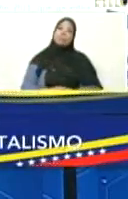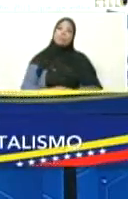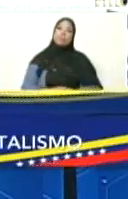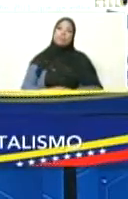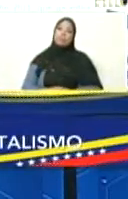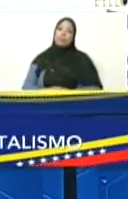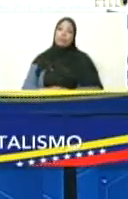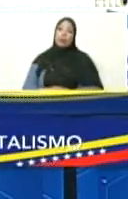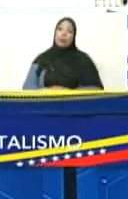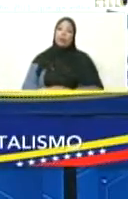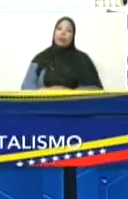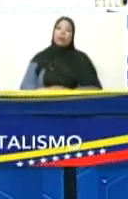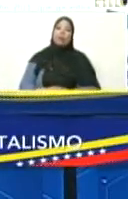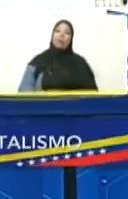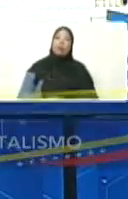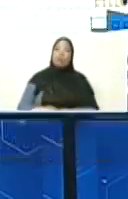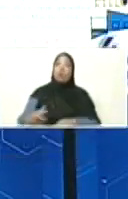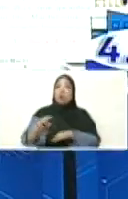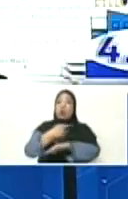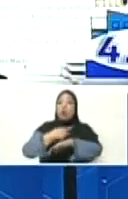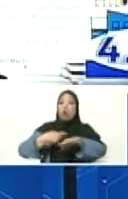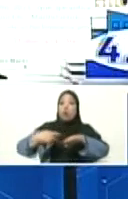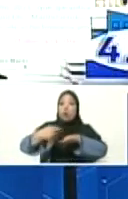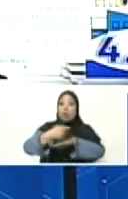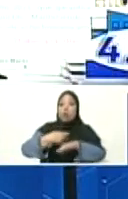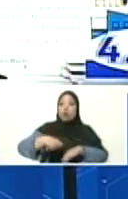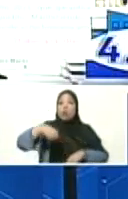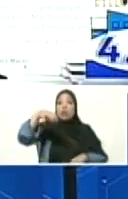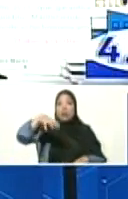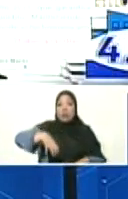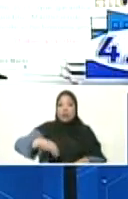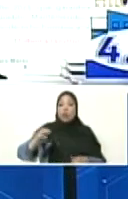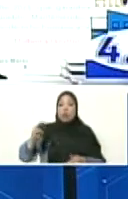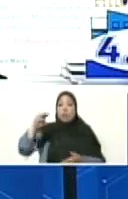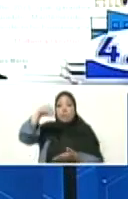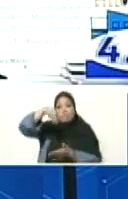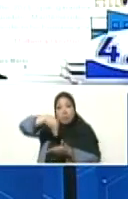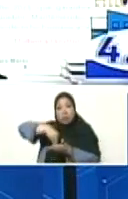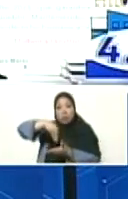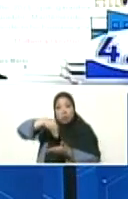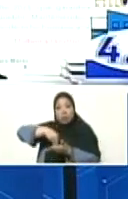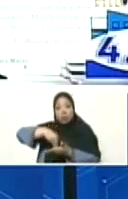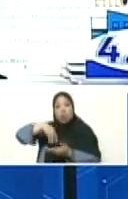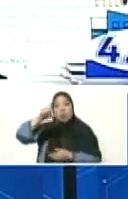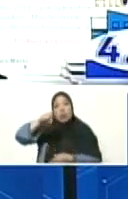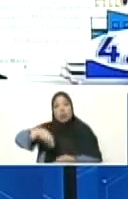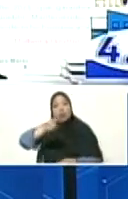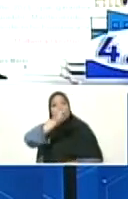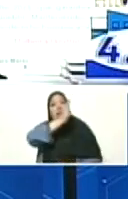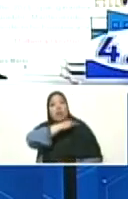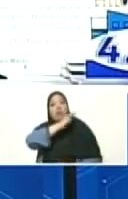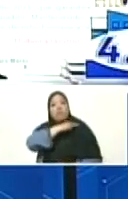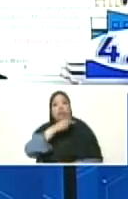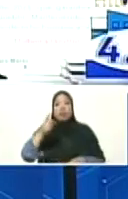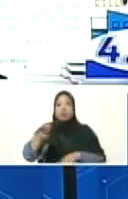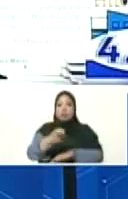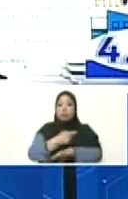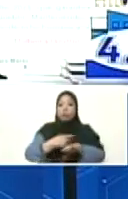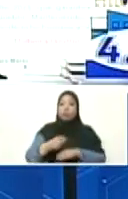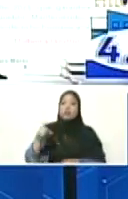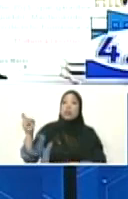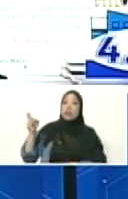con el gobernador del estado Miranda y con el jefe de gobierno. Una reunión necesaria